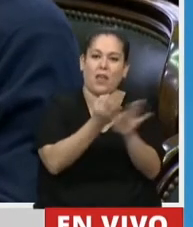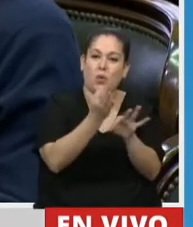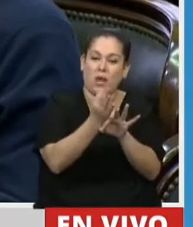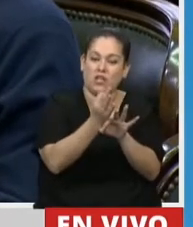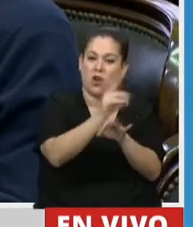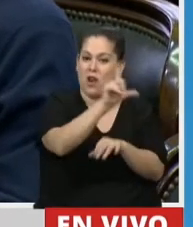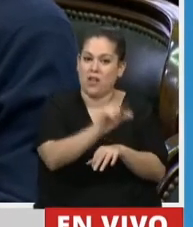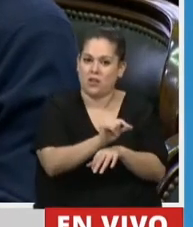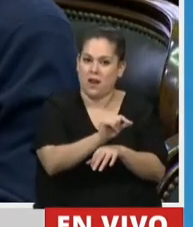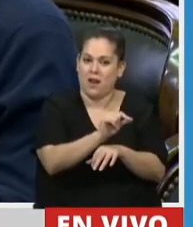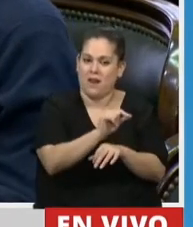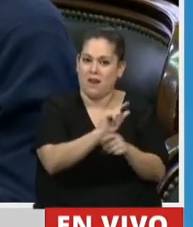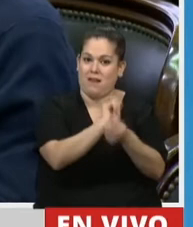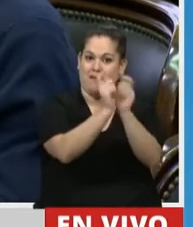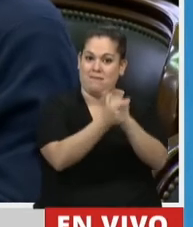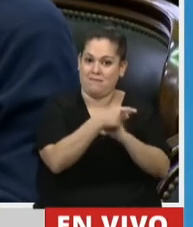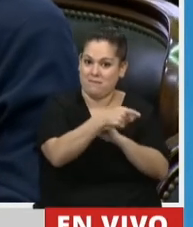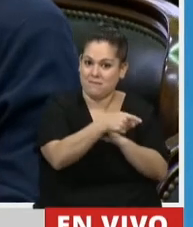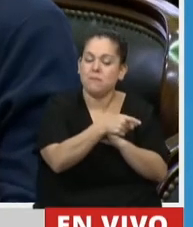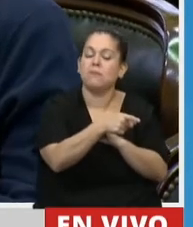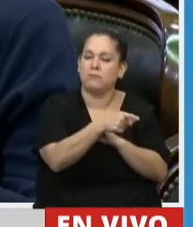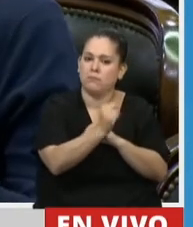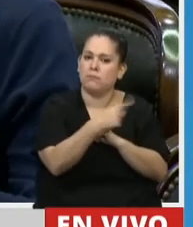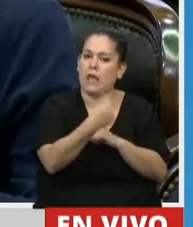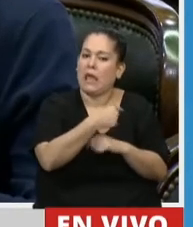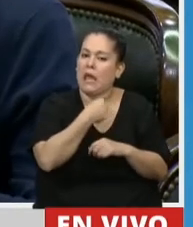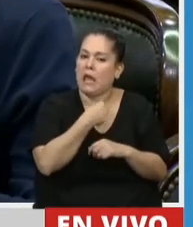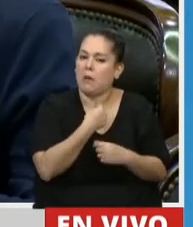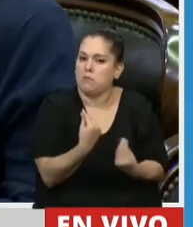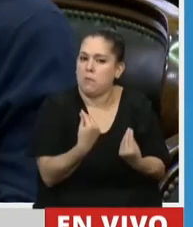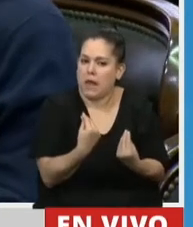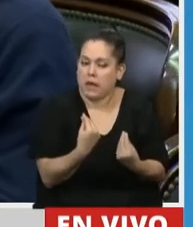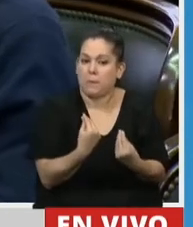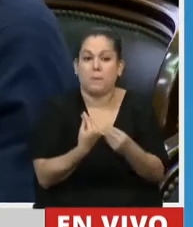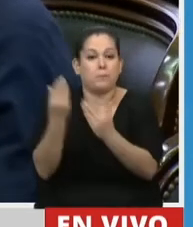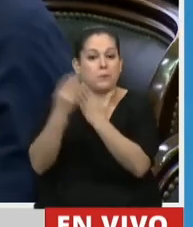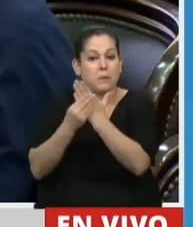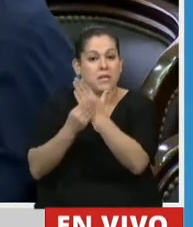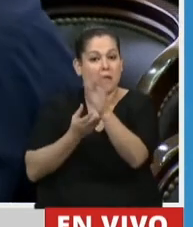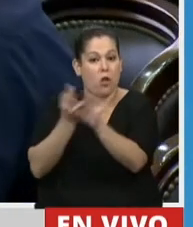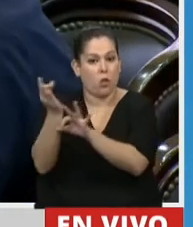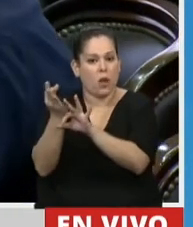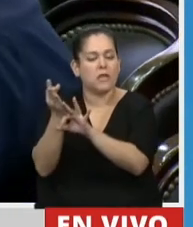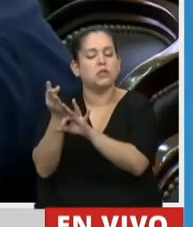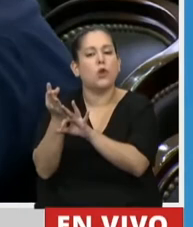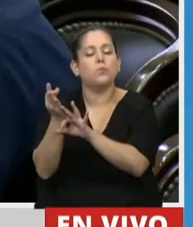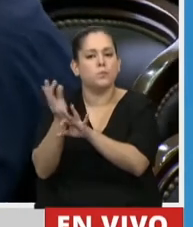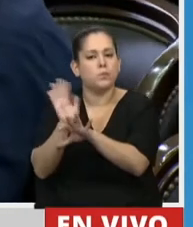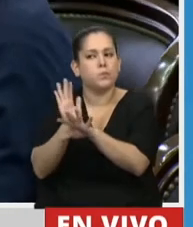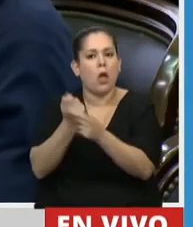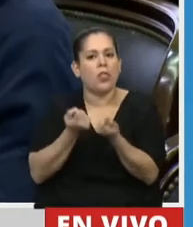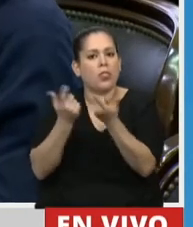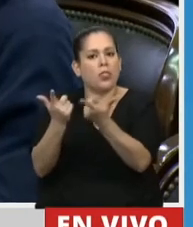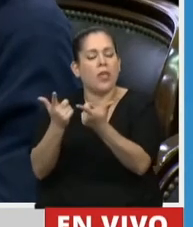es darle al Ministerio de Educación un